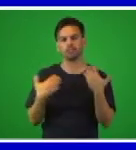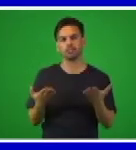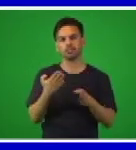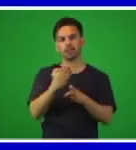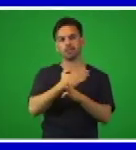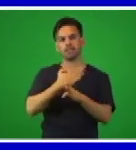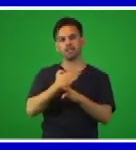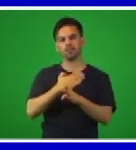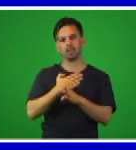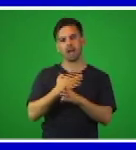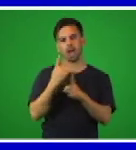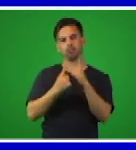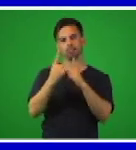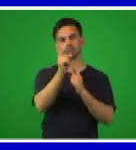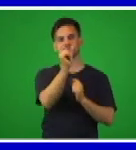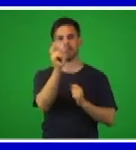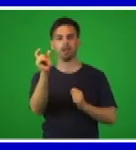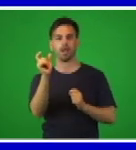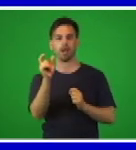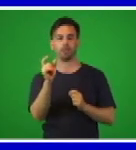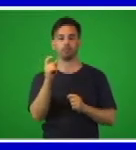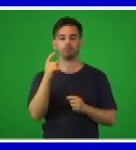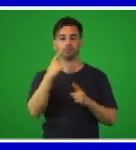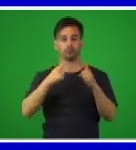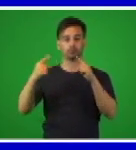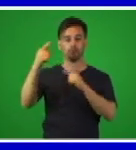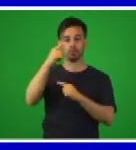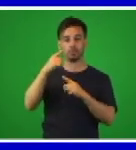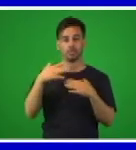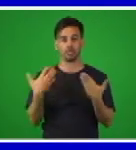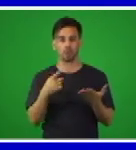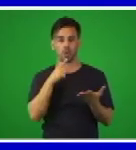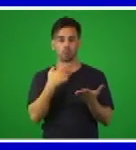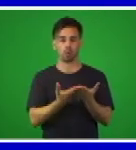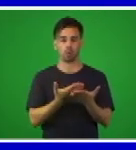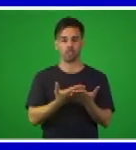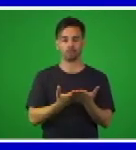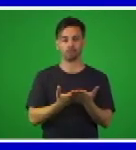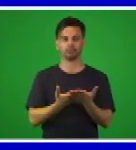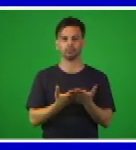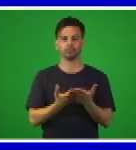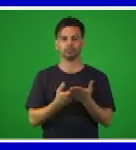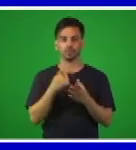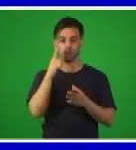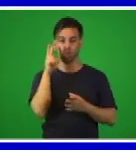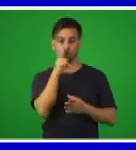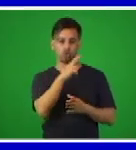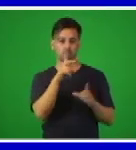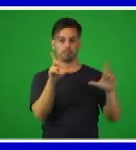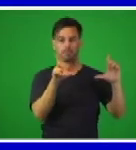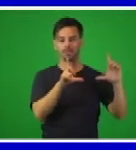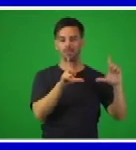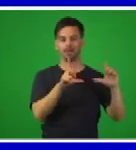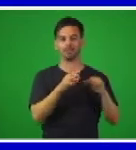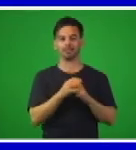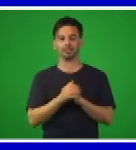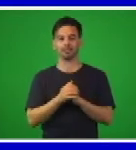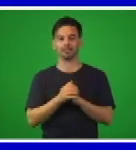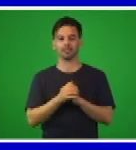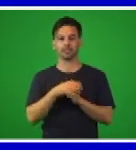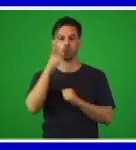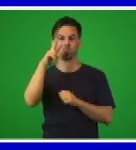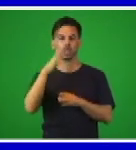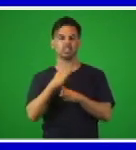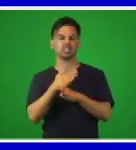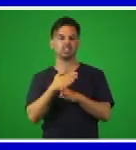significado de determinadas palabras que le estamos proponiendo y lo tienen en pantalla, que puedan buscar el significado de la palabra